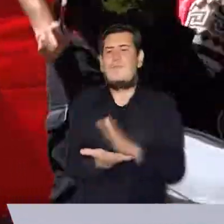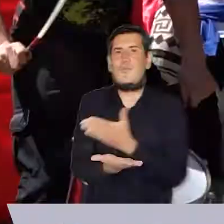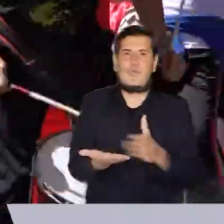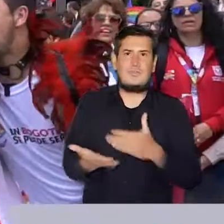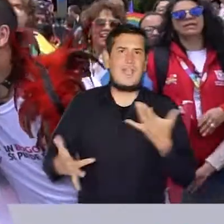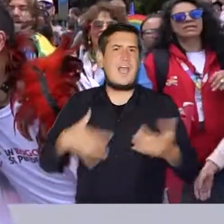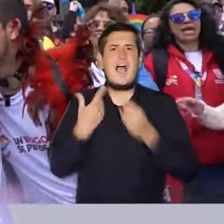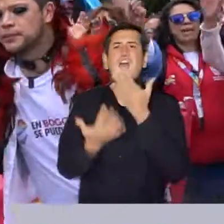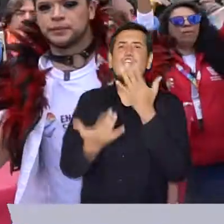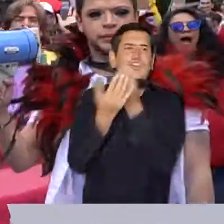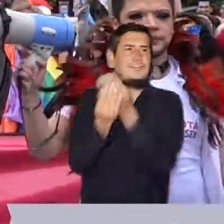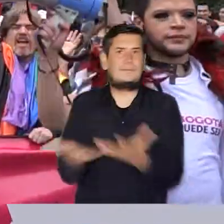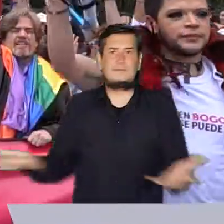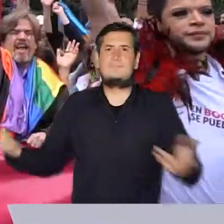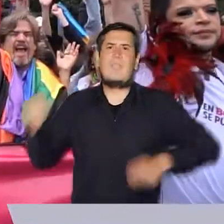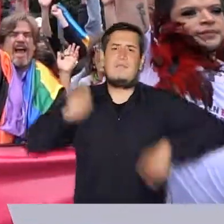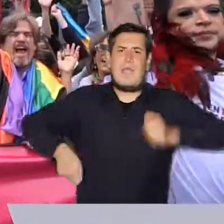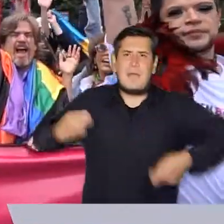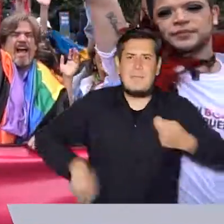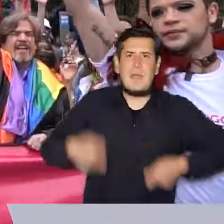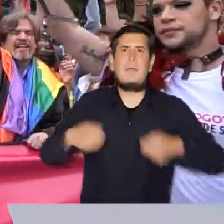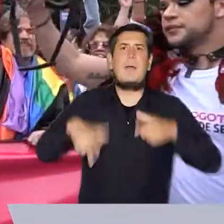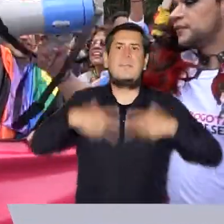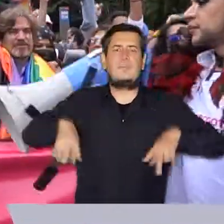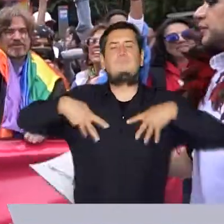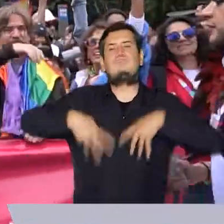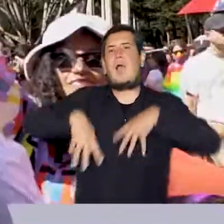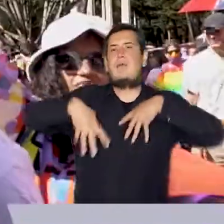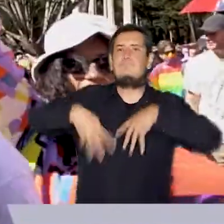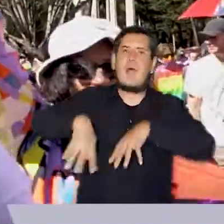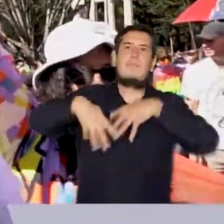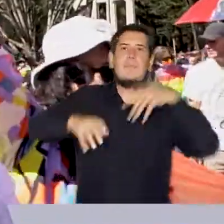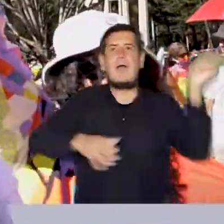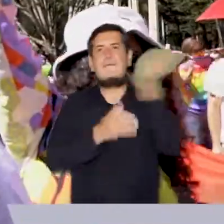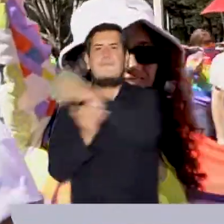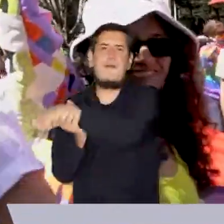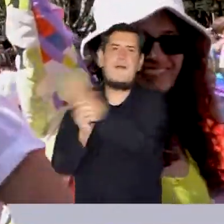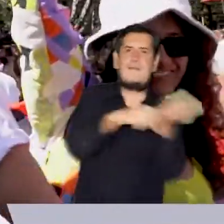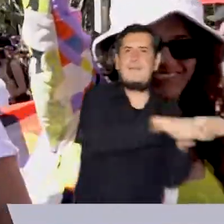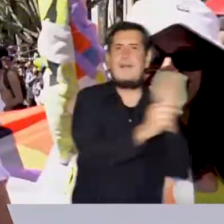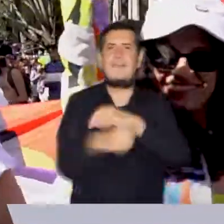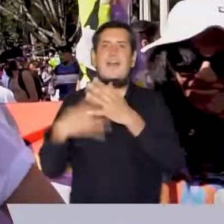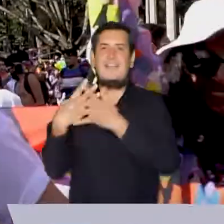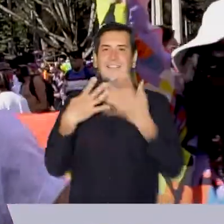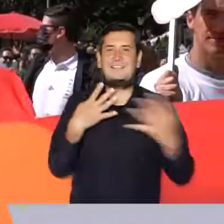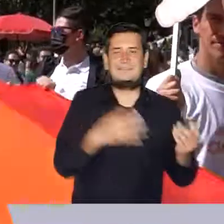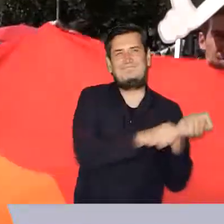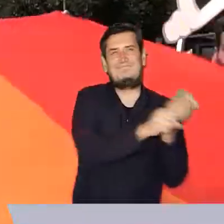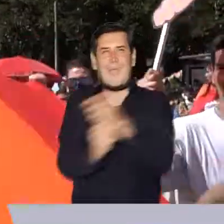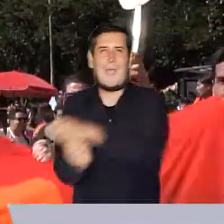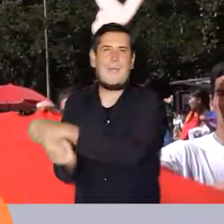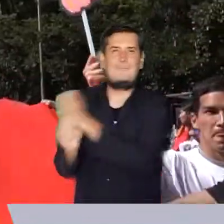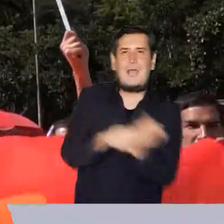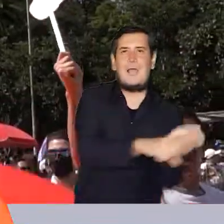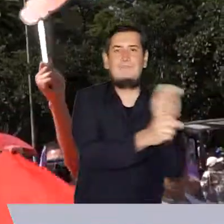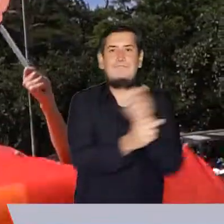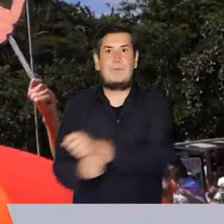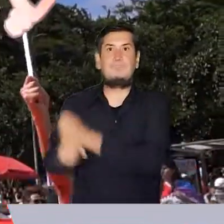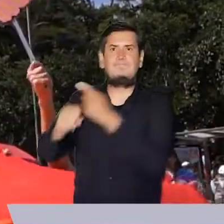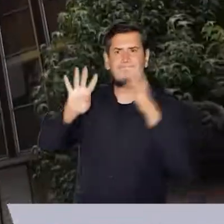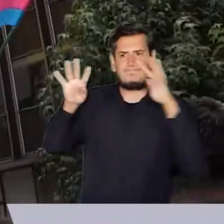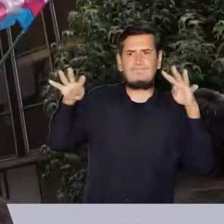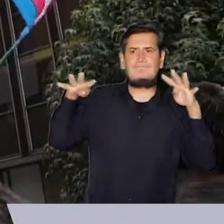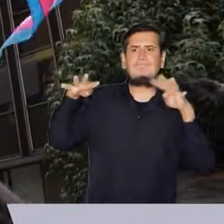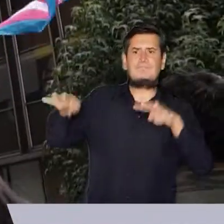Colectivos, activistas, entidades distritales, comparsas y público en general se unieron para ondear las banderas de los colores del arco iris,